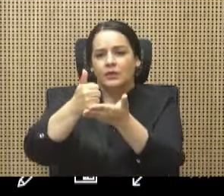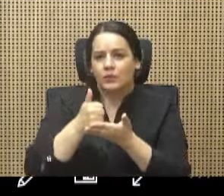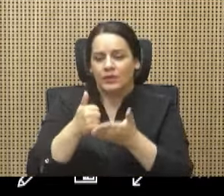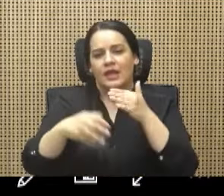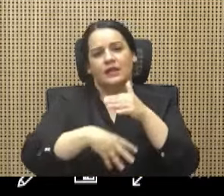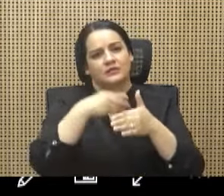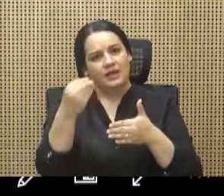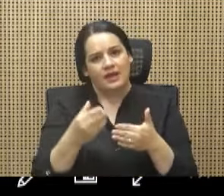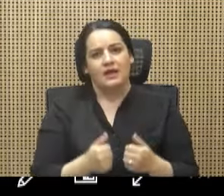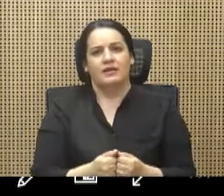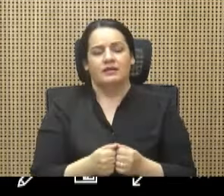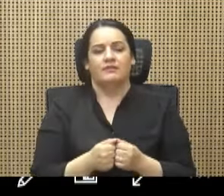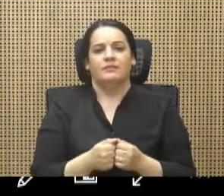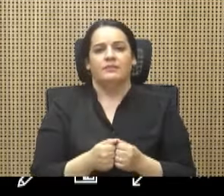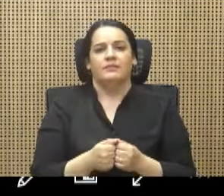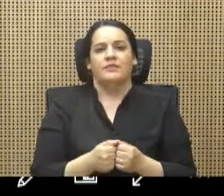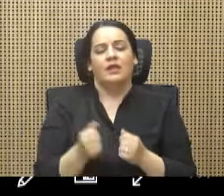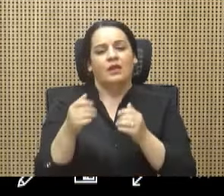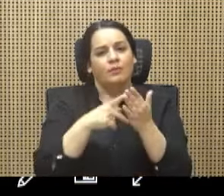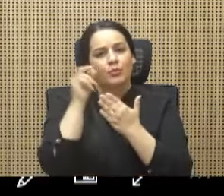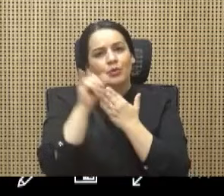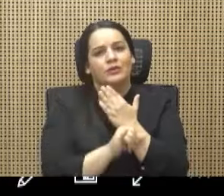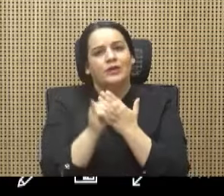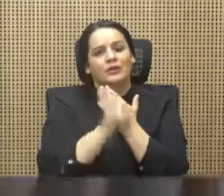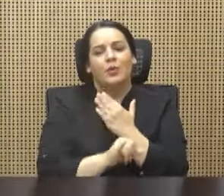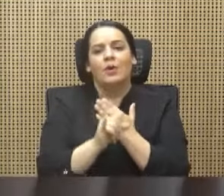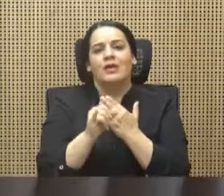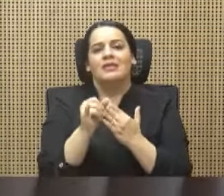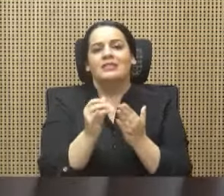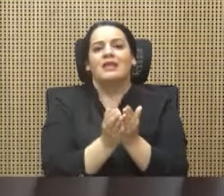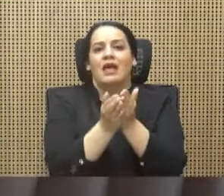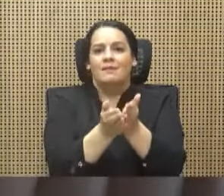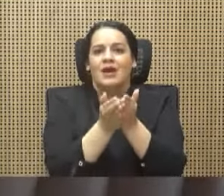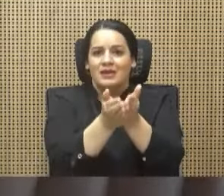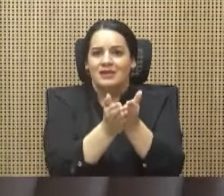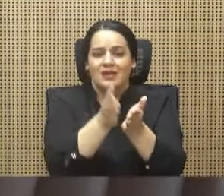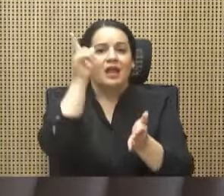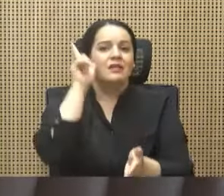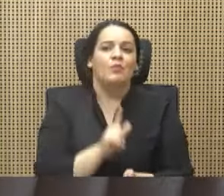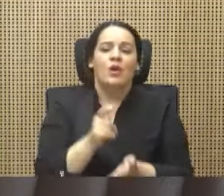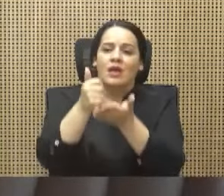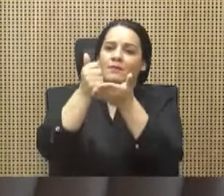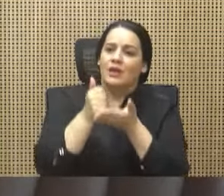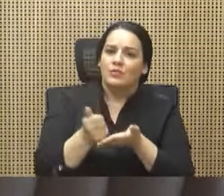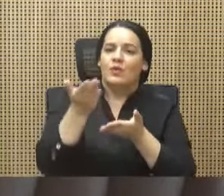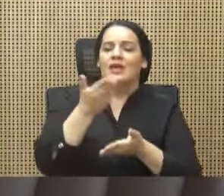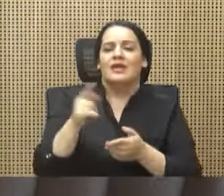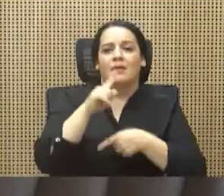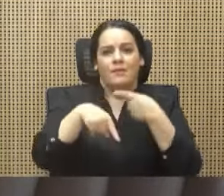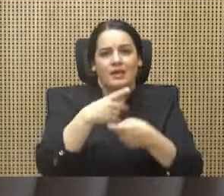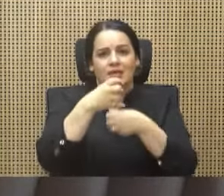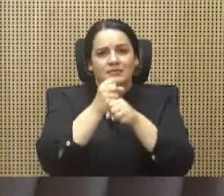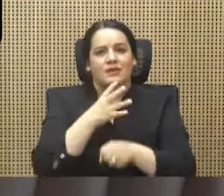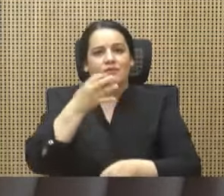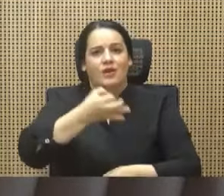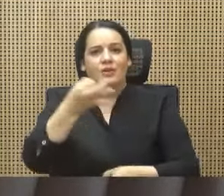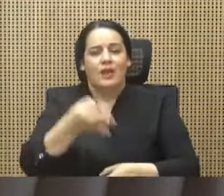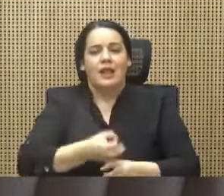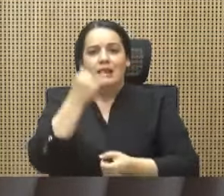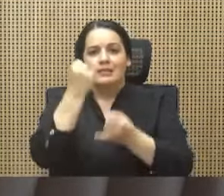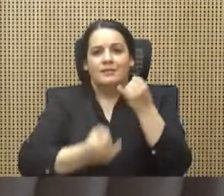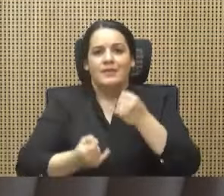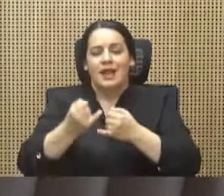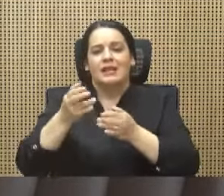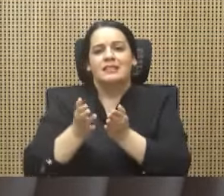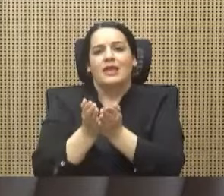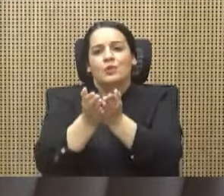sacar el proyecto de la Marina de Limón, a que me ayude a que sea una realidad la terminal de cruceros, don